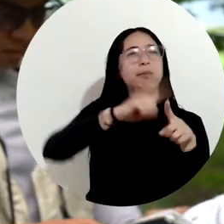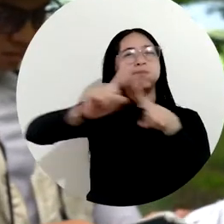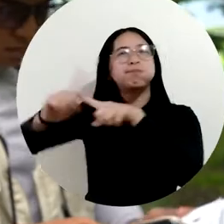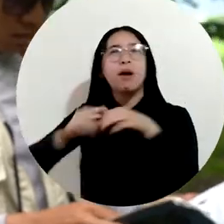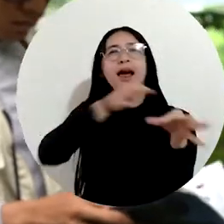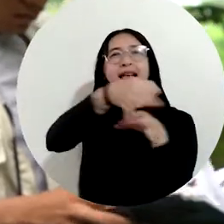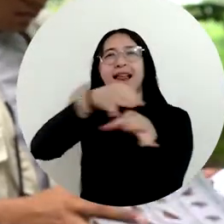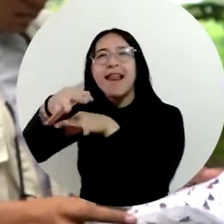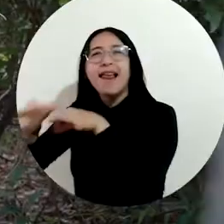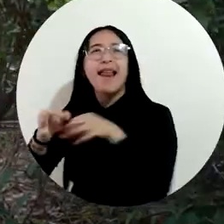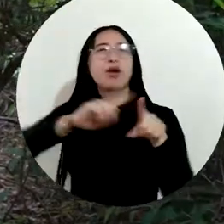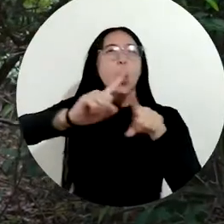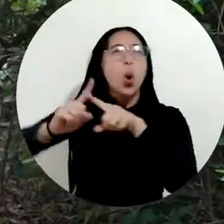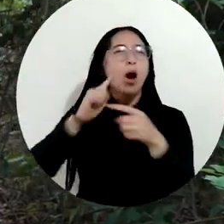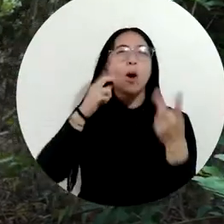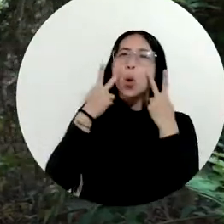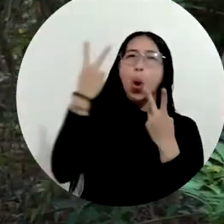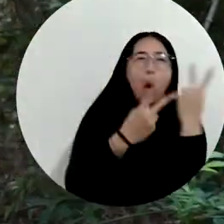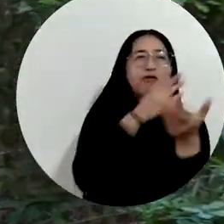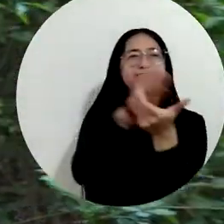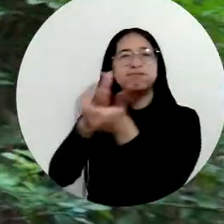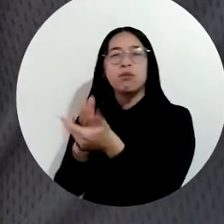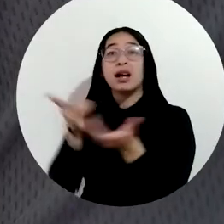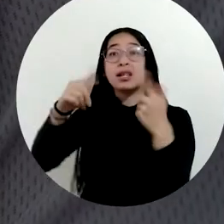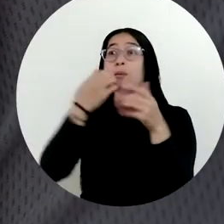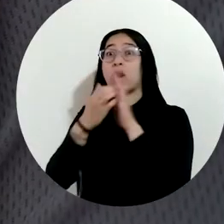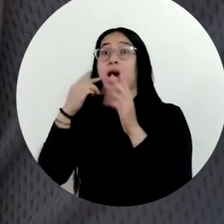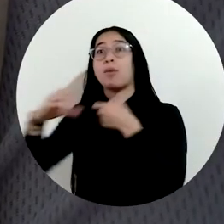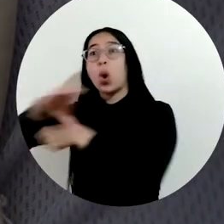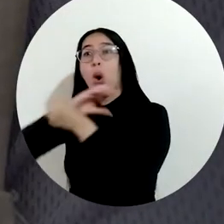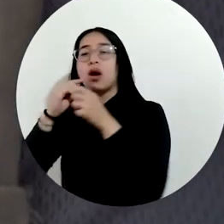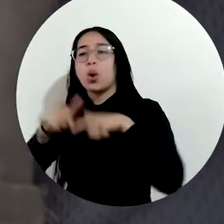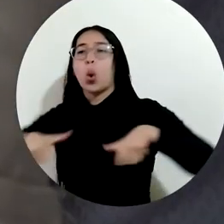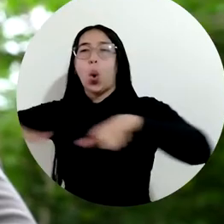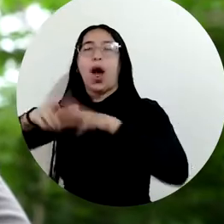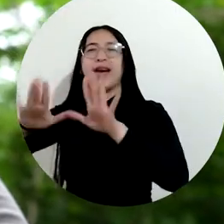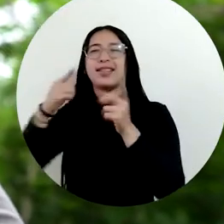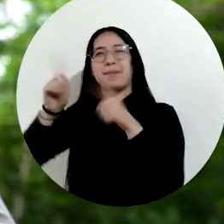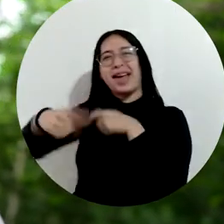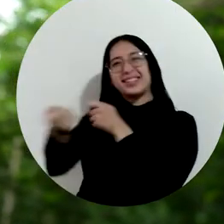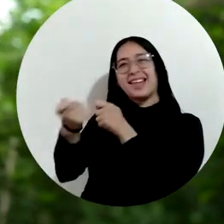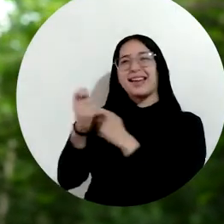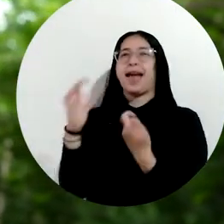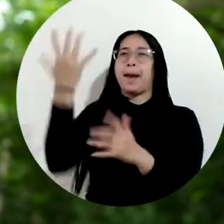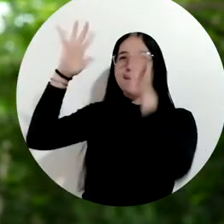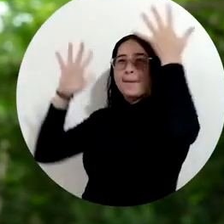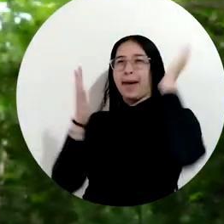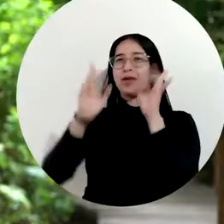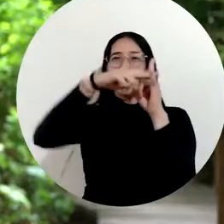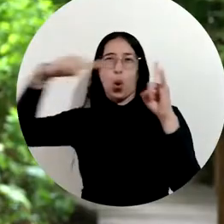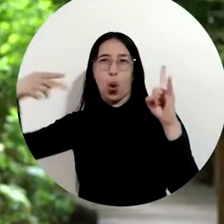las Tinajas, Muritaca, Puerto Mosquito, el Campano y Aracataca, y urbanas como el Bosque Seco Tropical de Unimagdalena y la Quinta de San Pedro